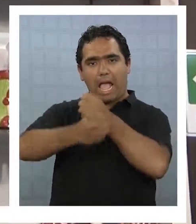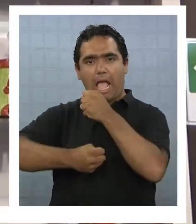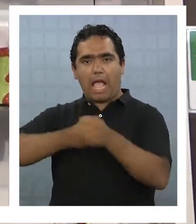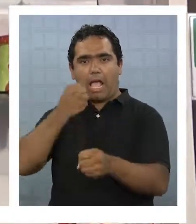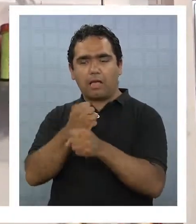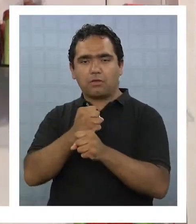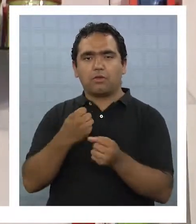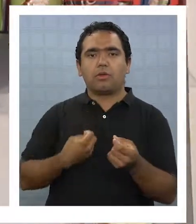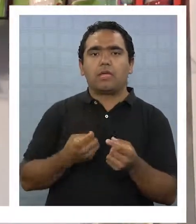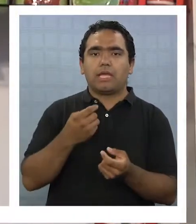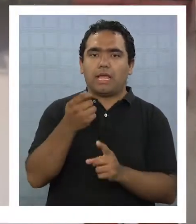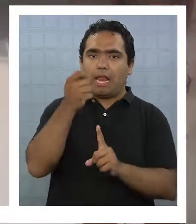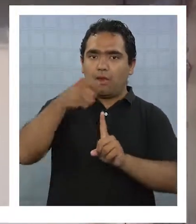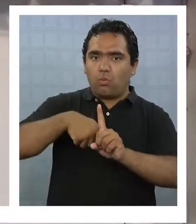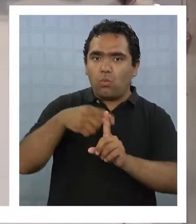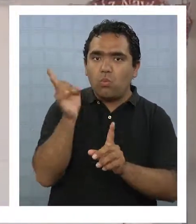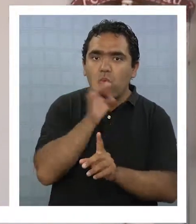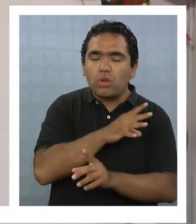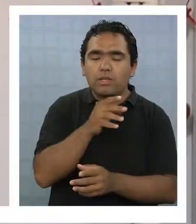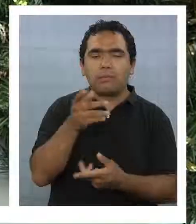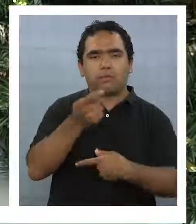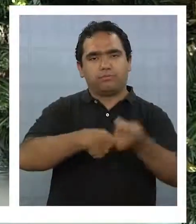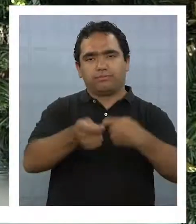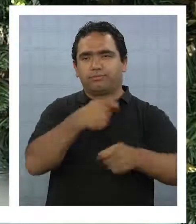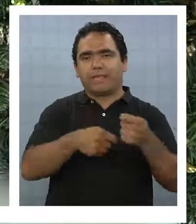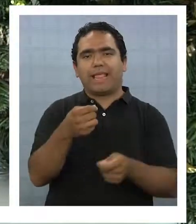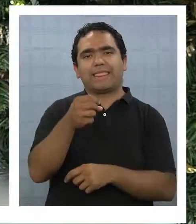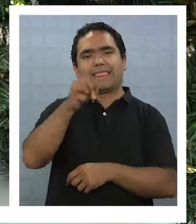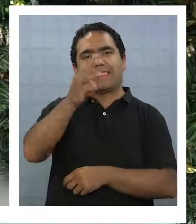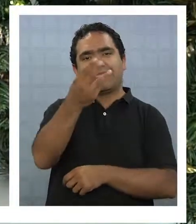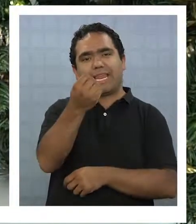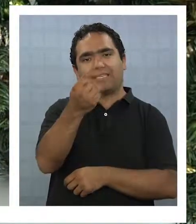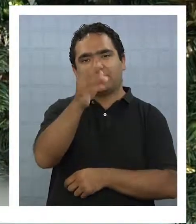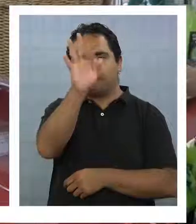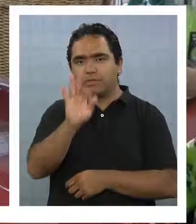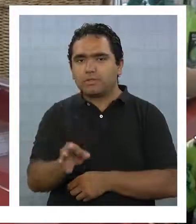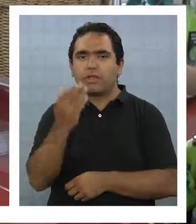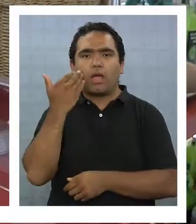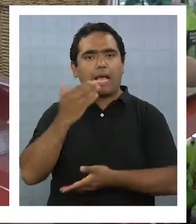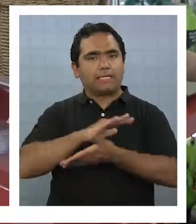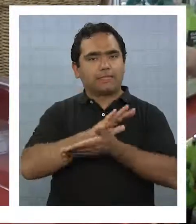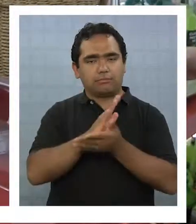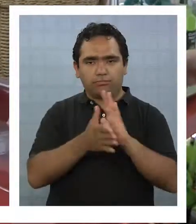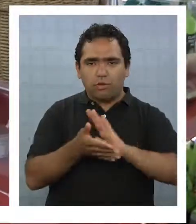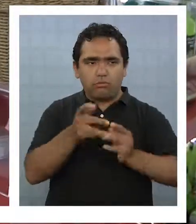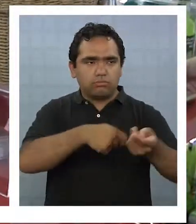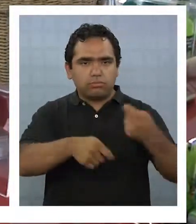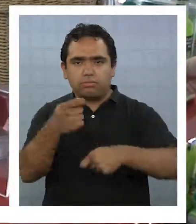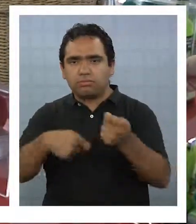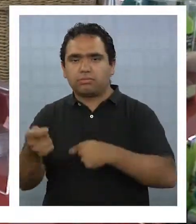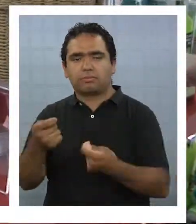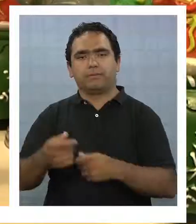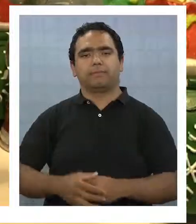el 13% del total. ¡Feliz Navidad, próspero año y felicidad!